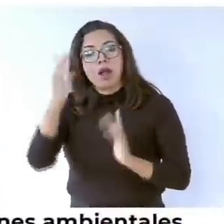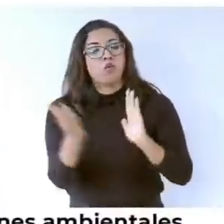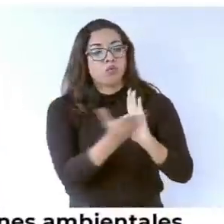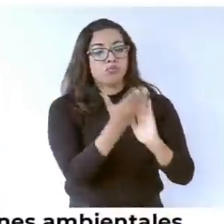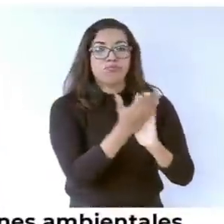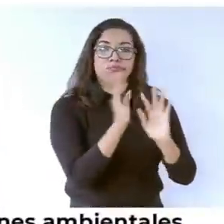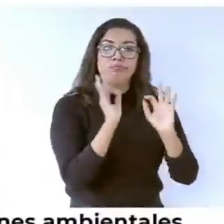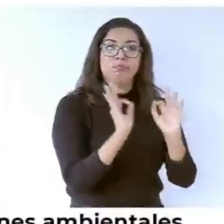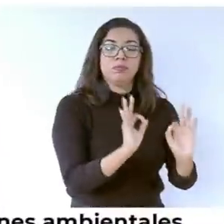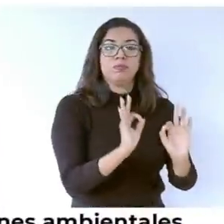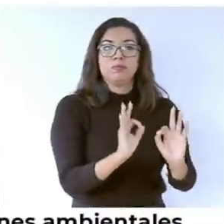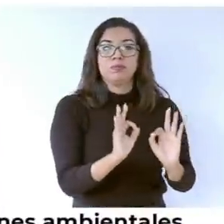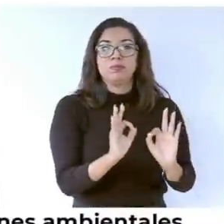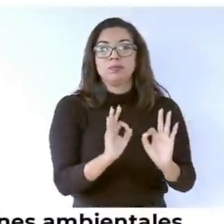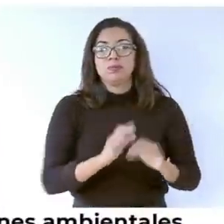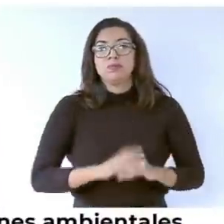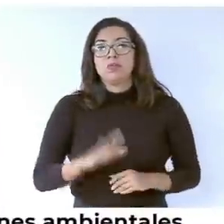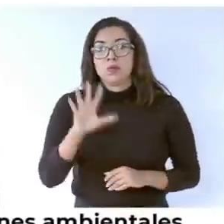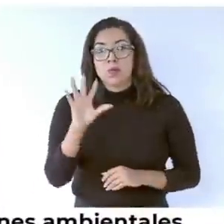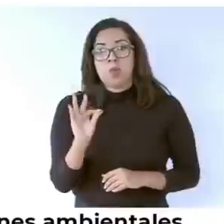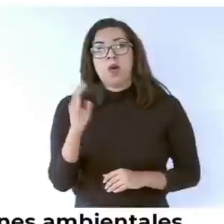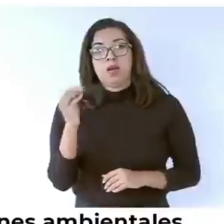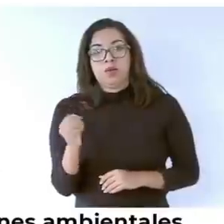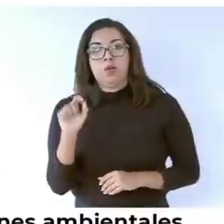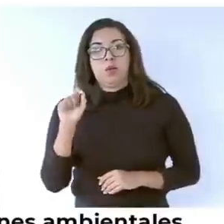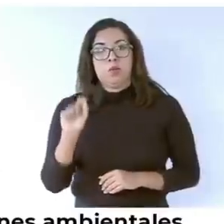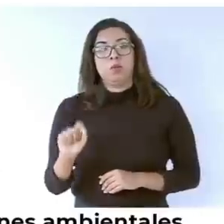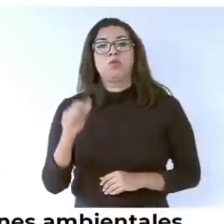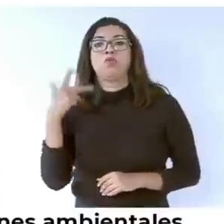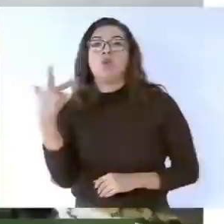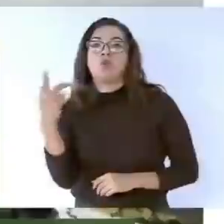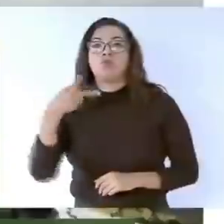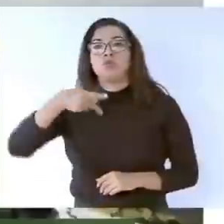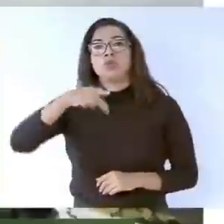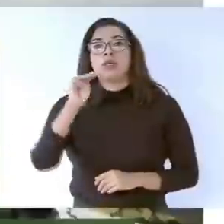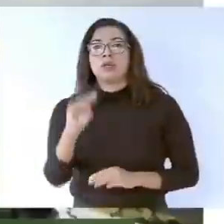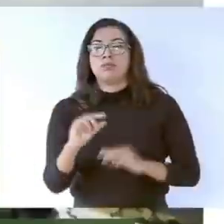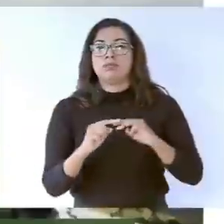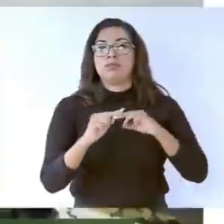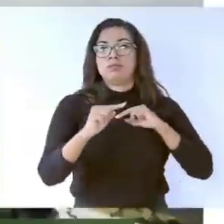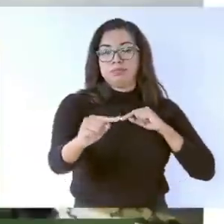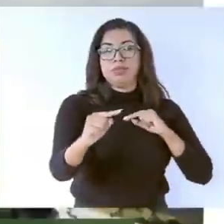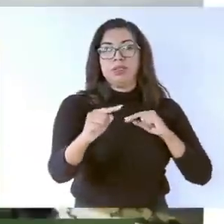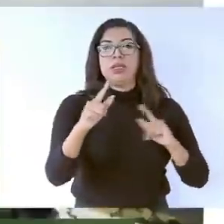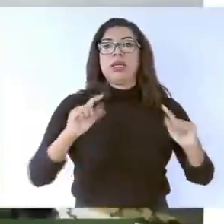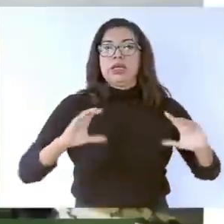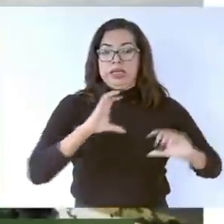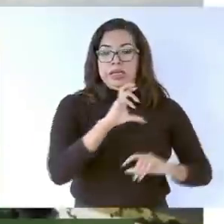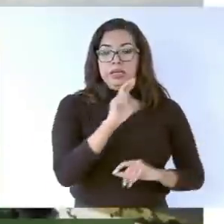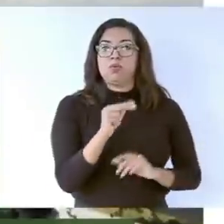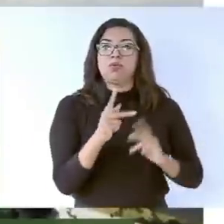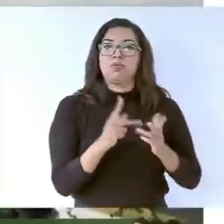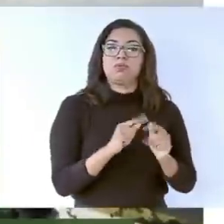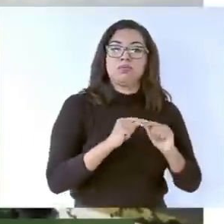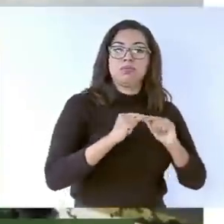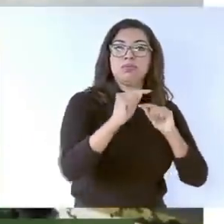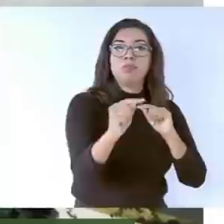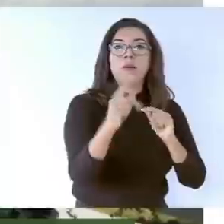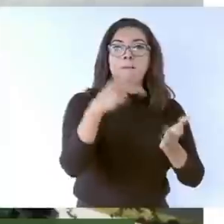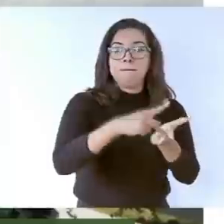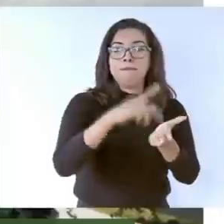de 49.8 kilómetros de longitud que interconecte las poblaciones de Cancún con Playa del Carmen y diversos puntos